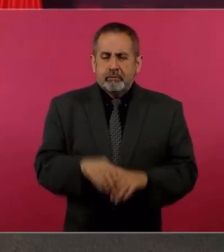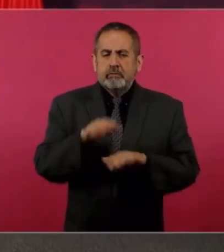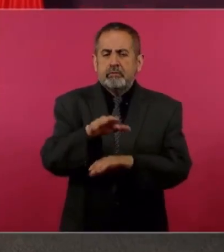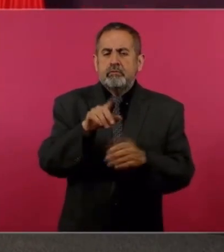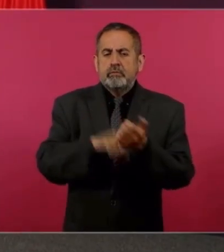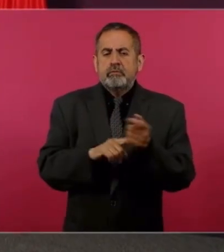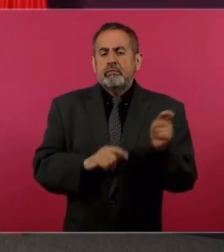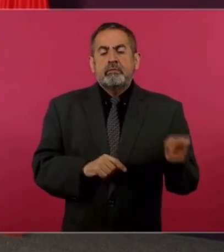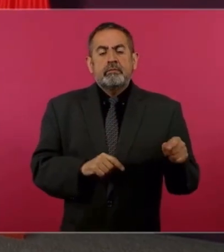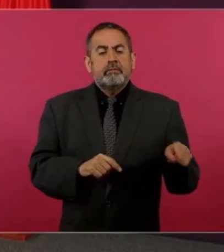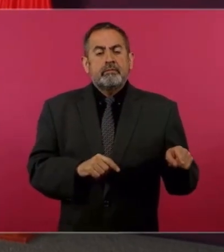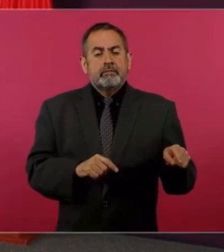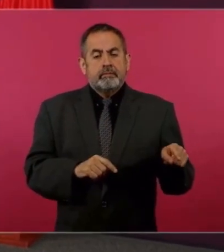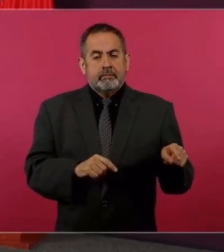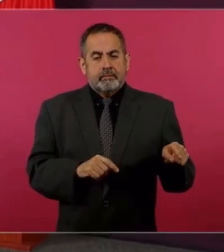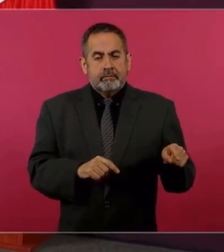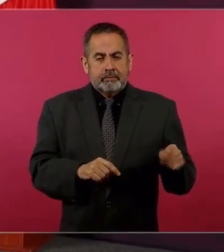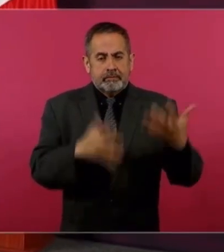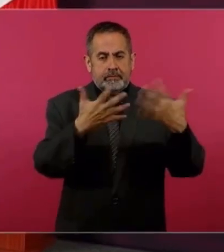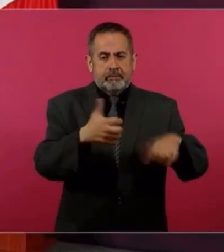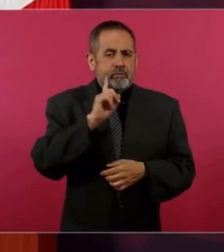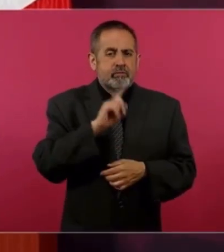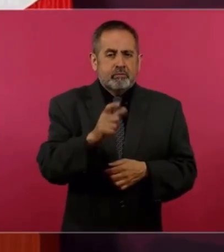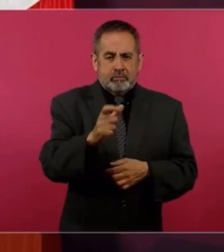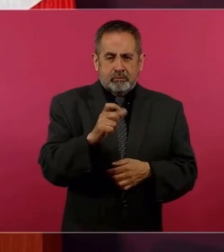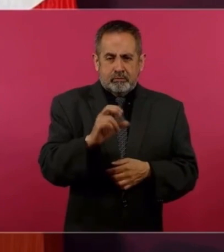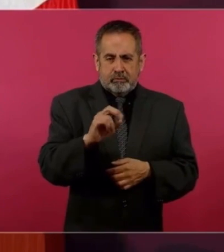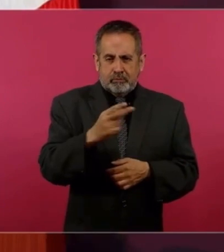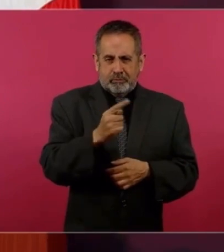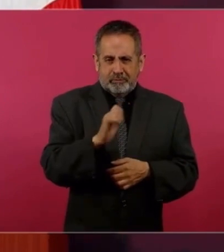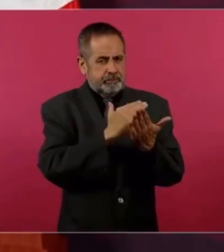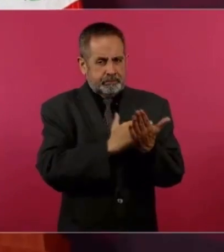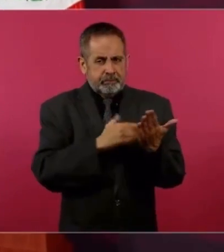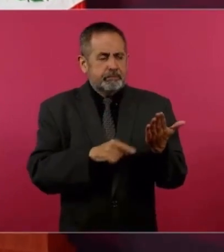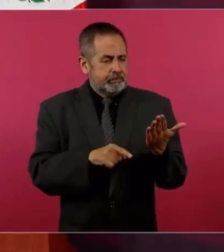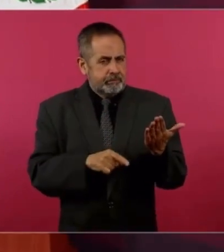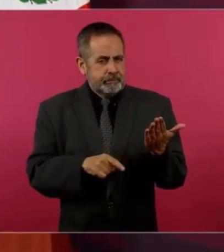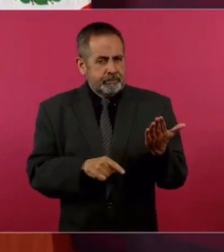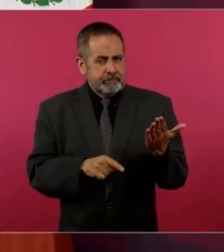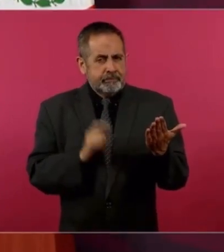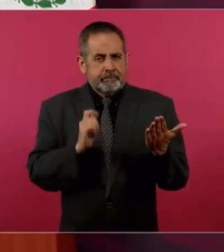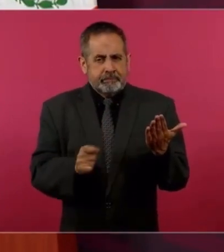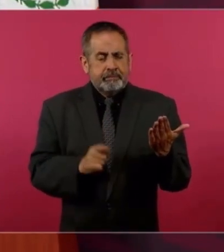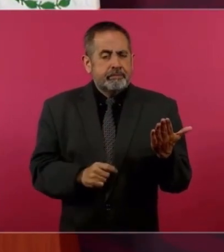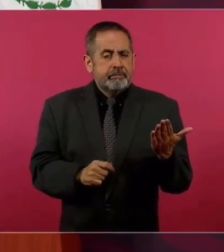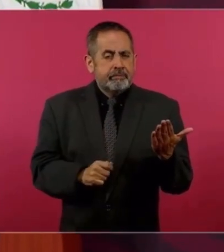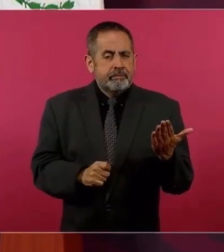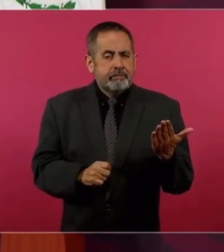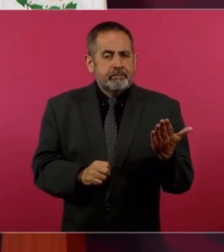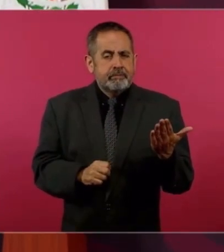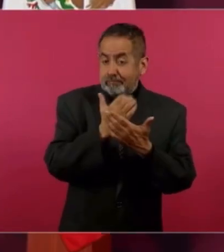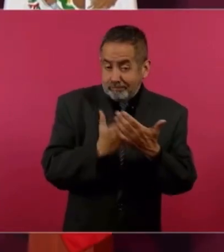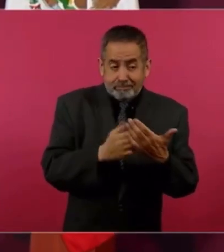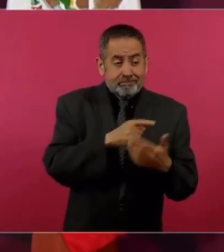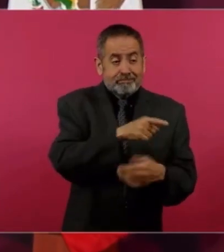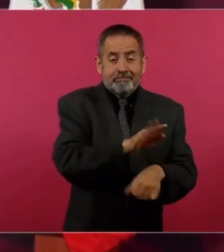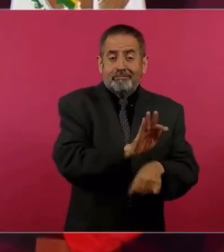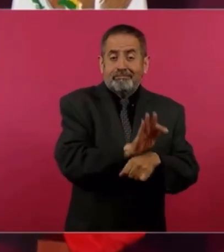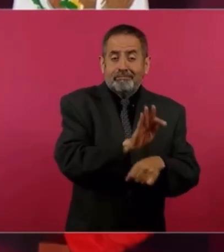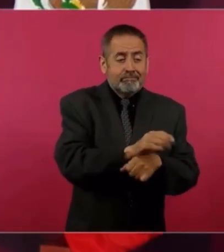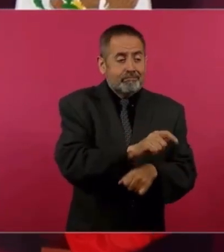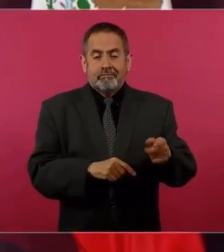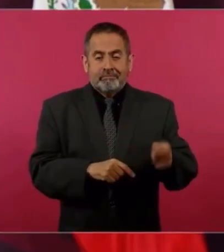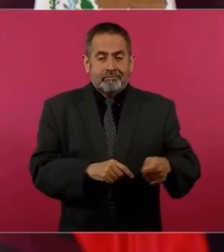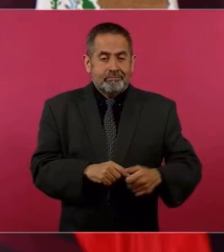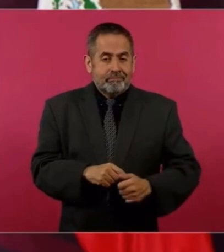la empresa de Xochitl y los contratos que ha recibido del